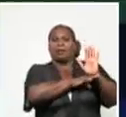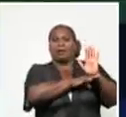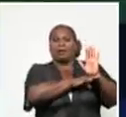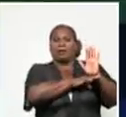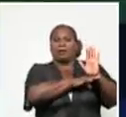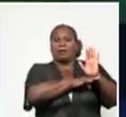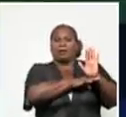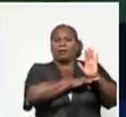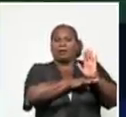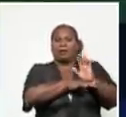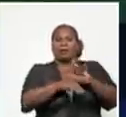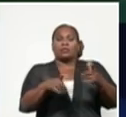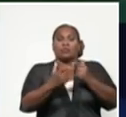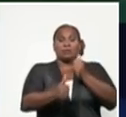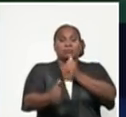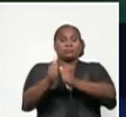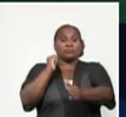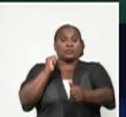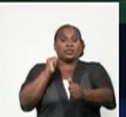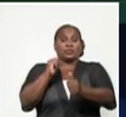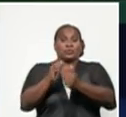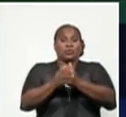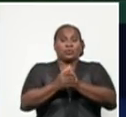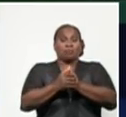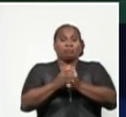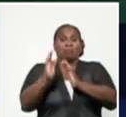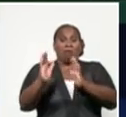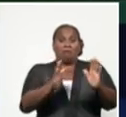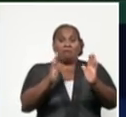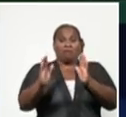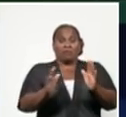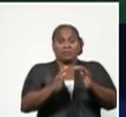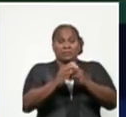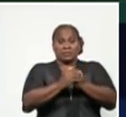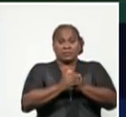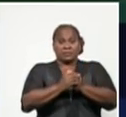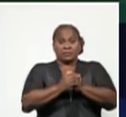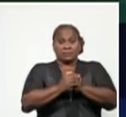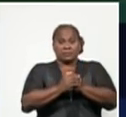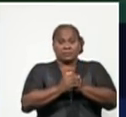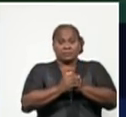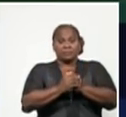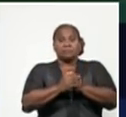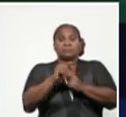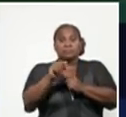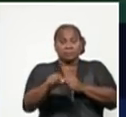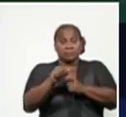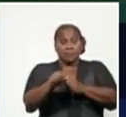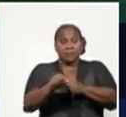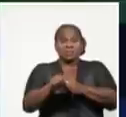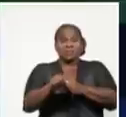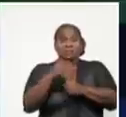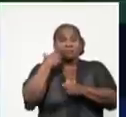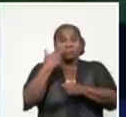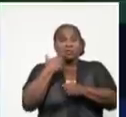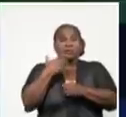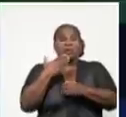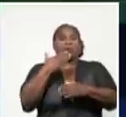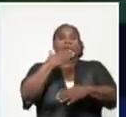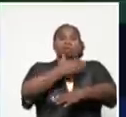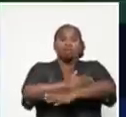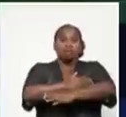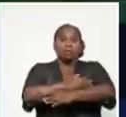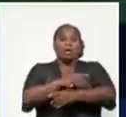este retroceso en la fase en que se encontraba, conllevarán una necesaria restricción de actividad y